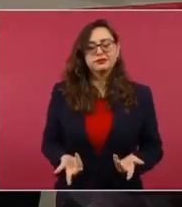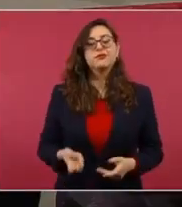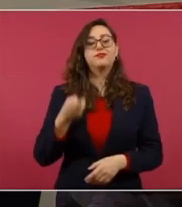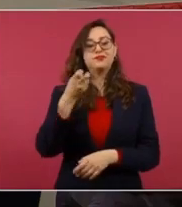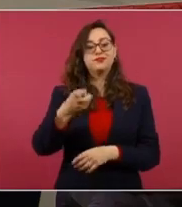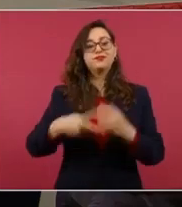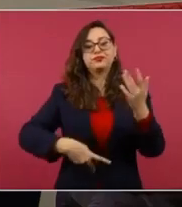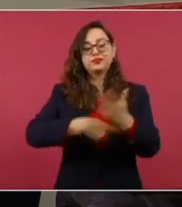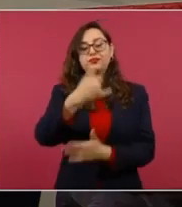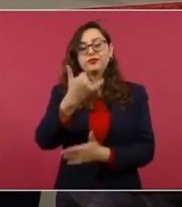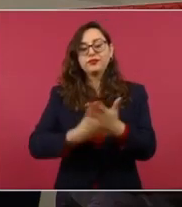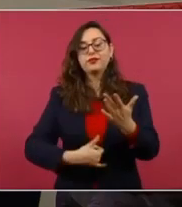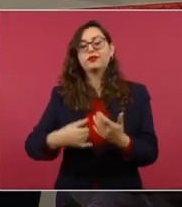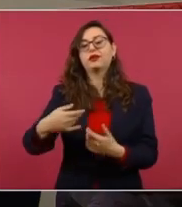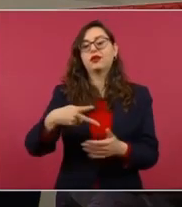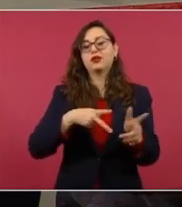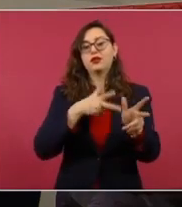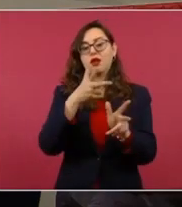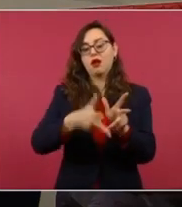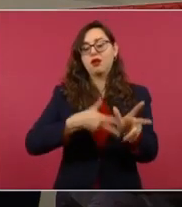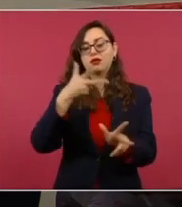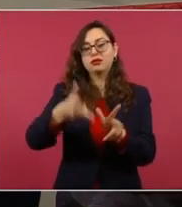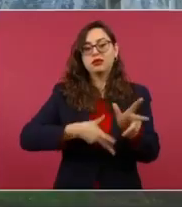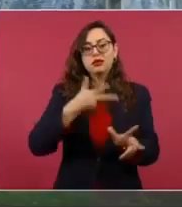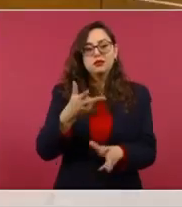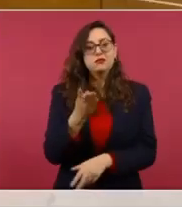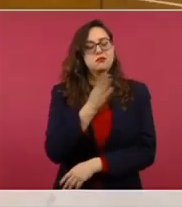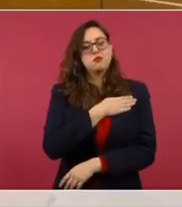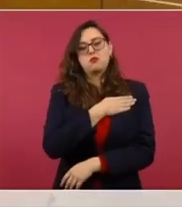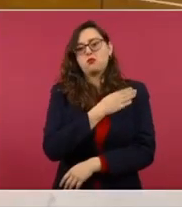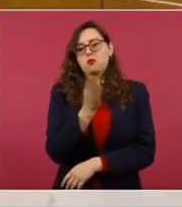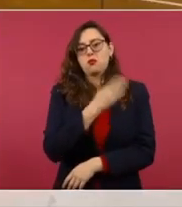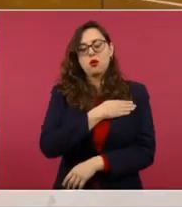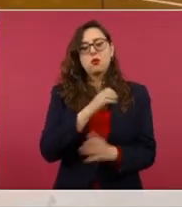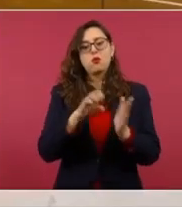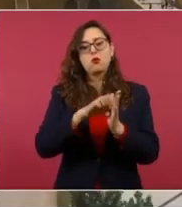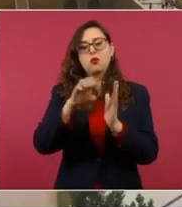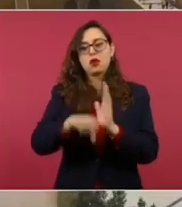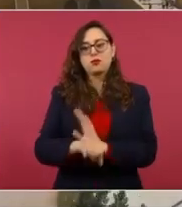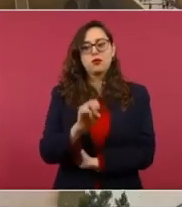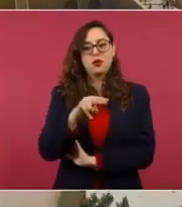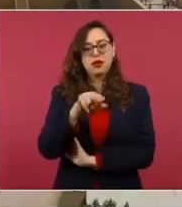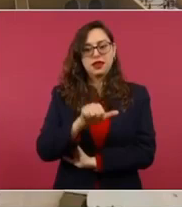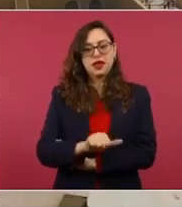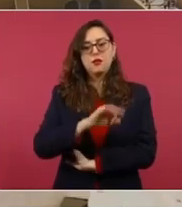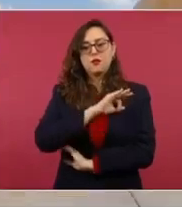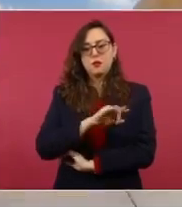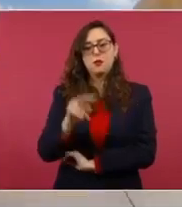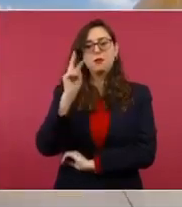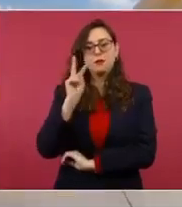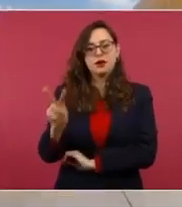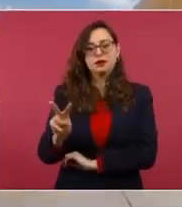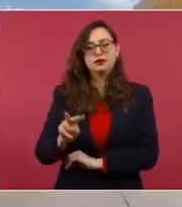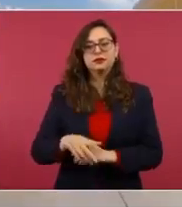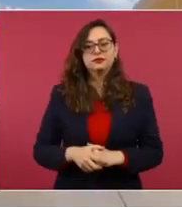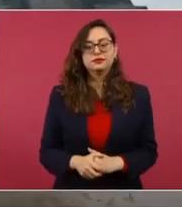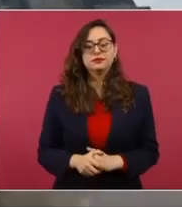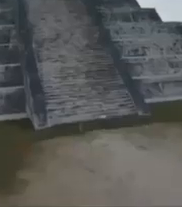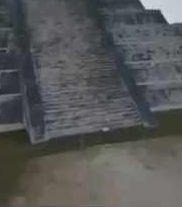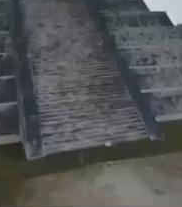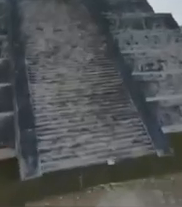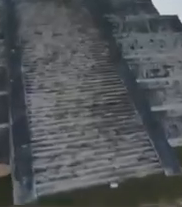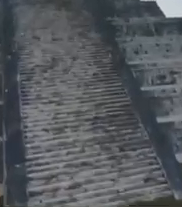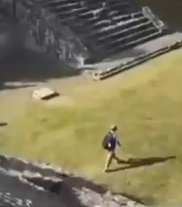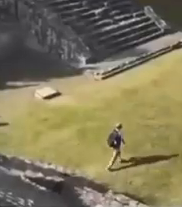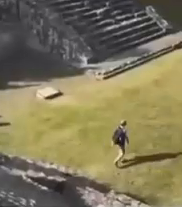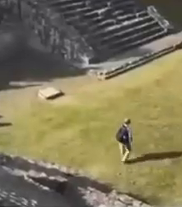el Tren Maya han sido buenos, porque por ejemplo el proyecto que está haciendo el INA de Promesa, que son casi cinco mil millones de pesos de inversiones en